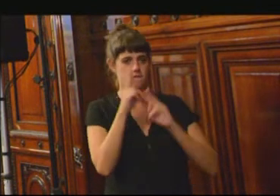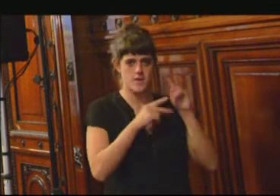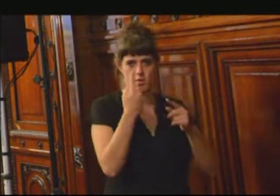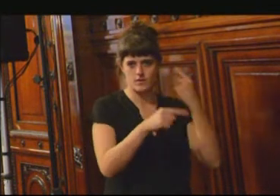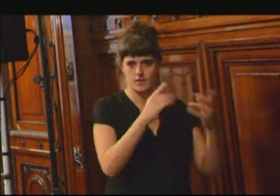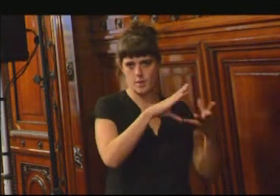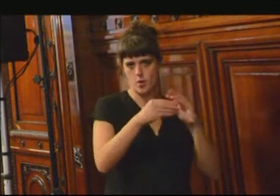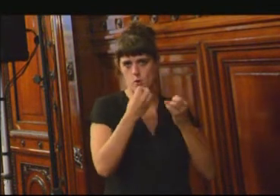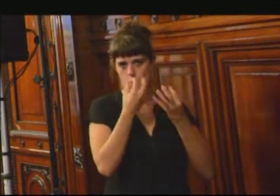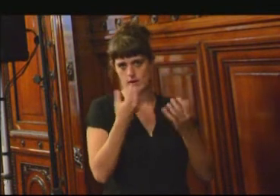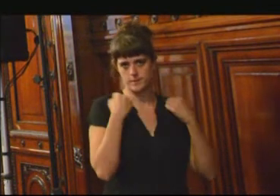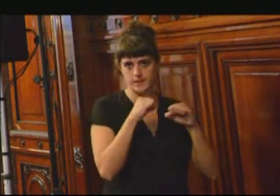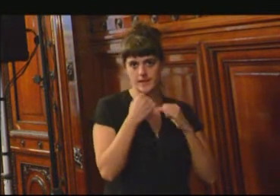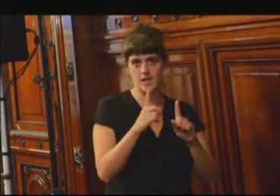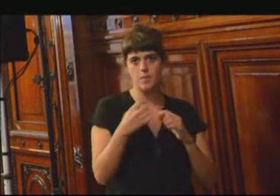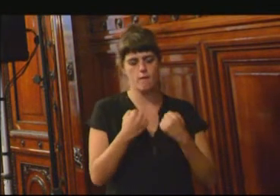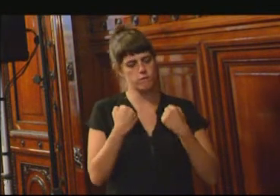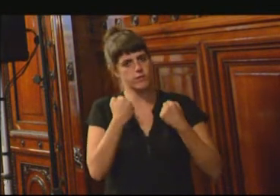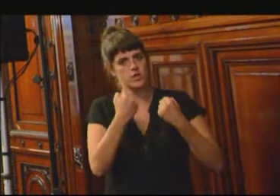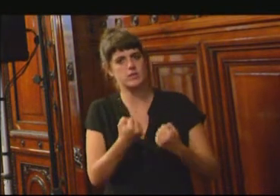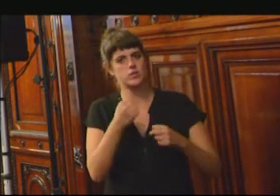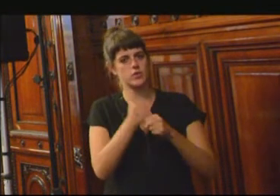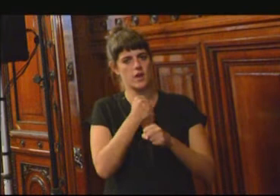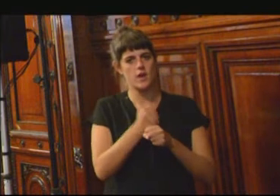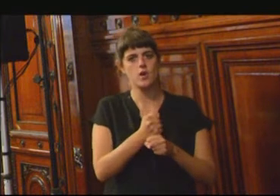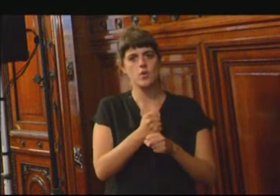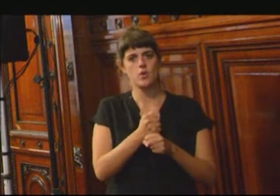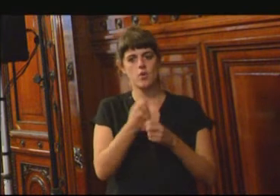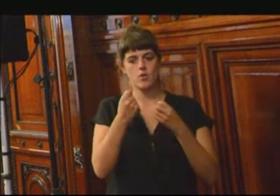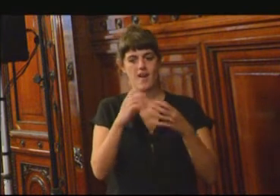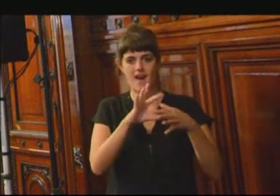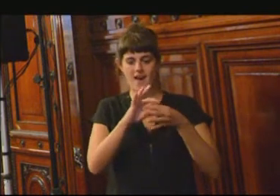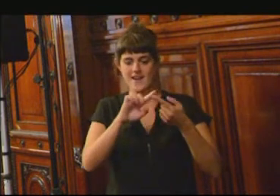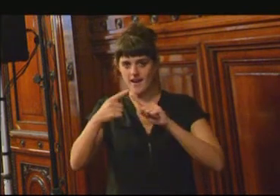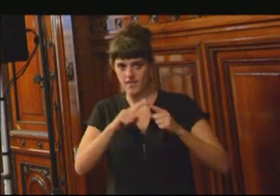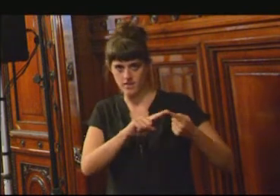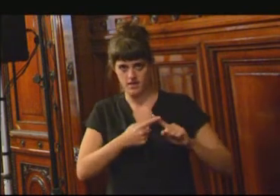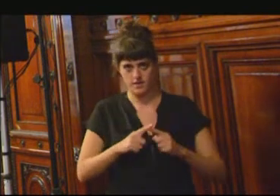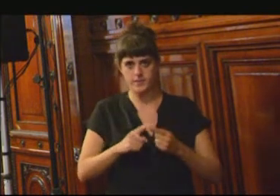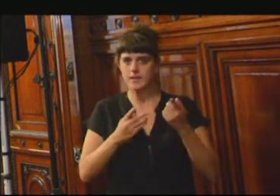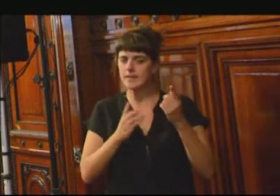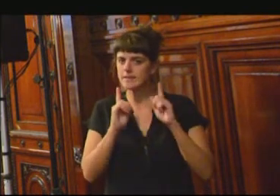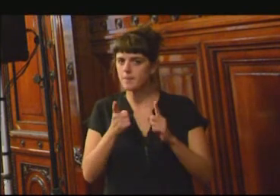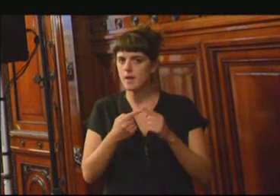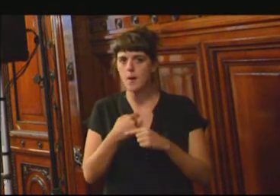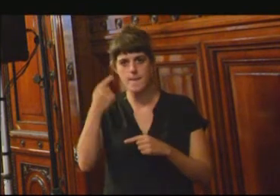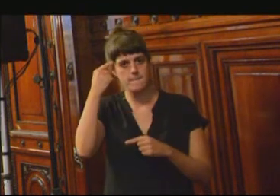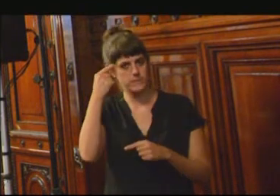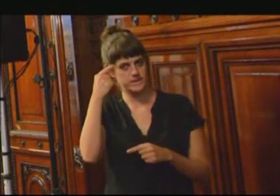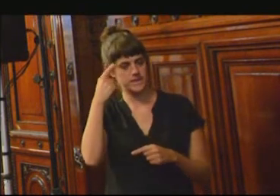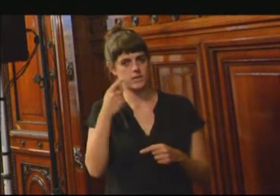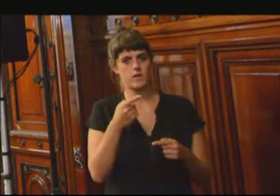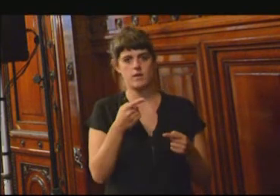fortalecimiento del trabajo estratégico en el trabajo en red y en pensar en las víctimas, fundamentalmente basado en evidencias.